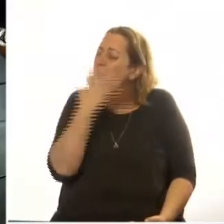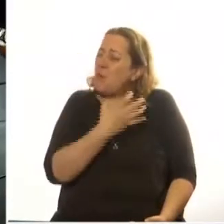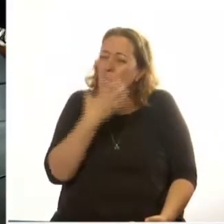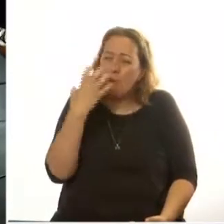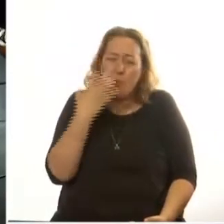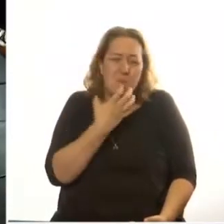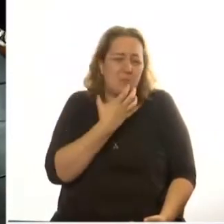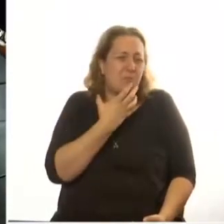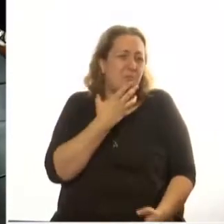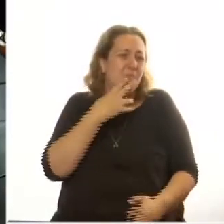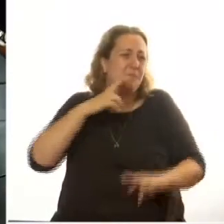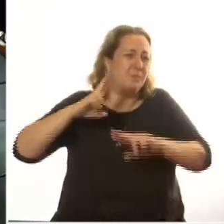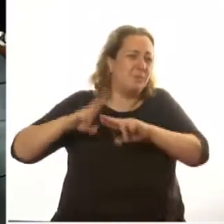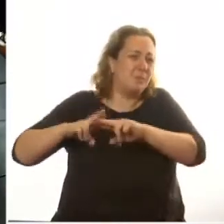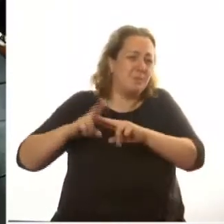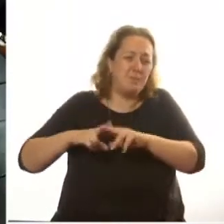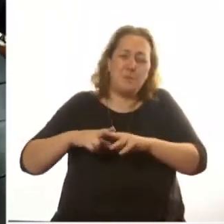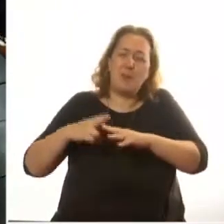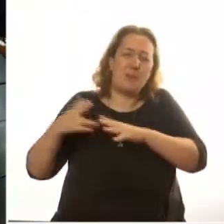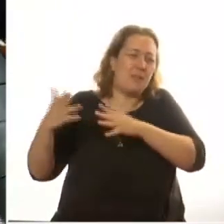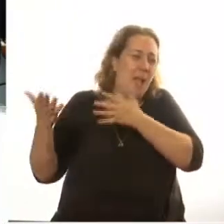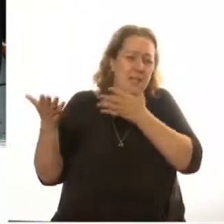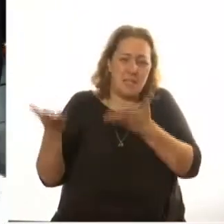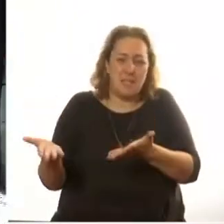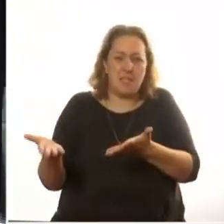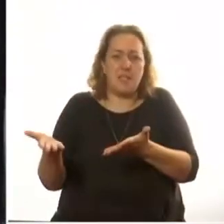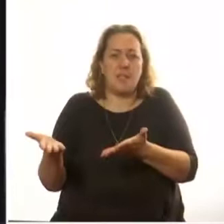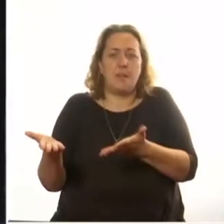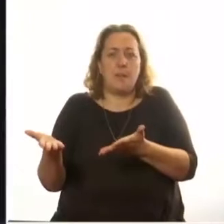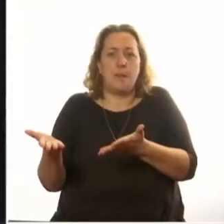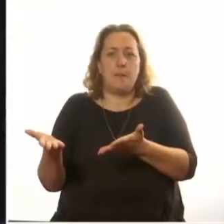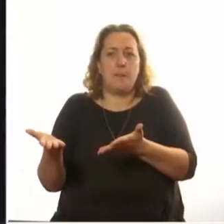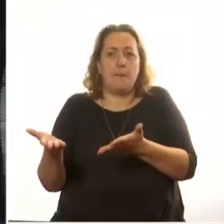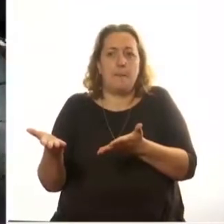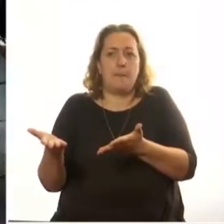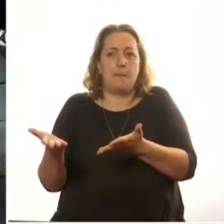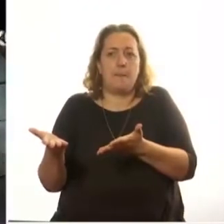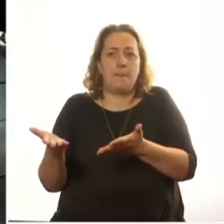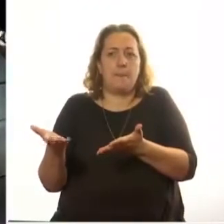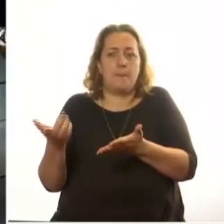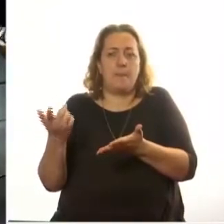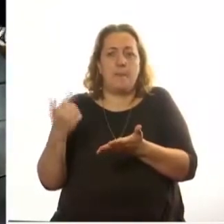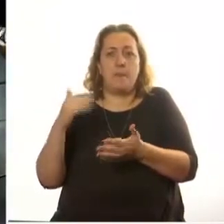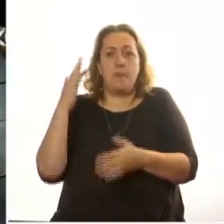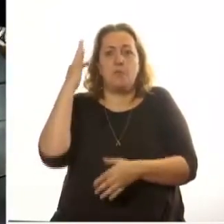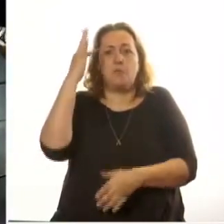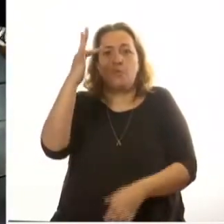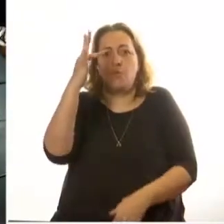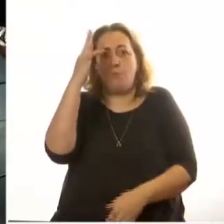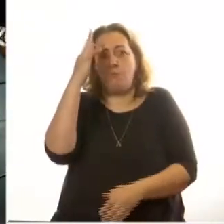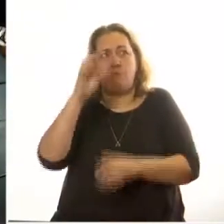tanta barbarie, fuera, no ya negada, olvidada?